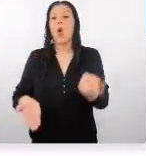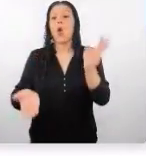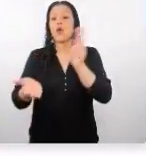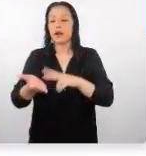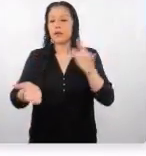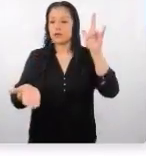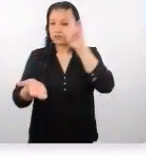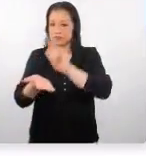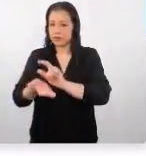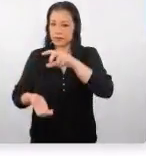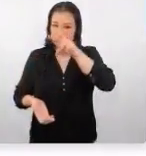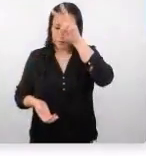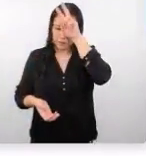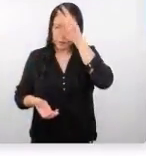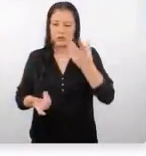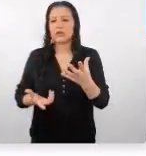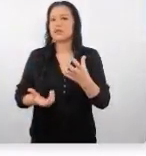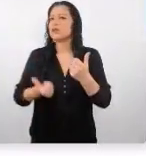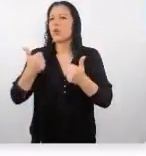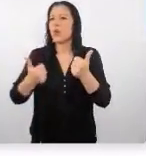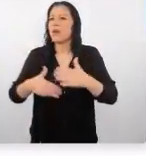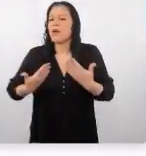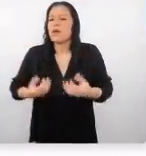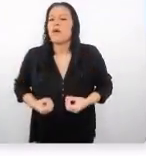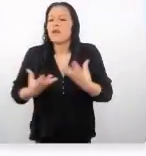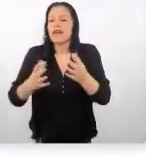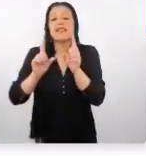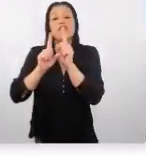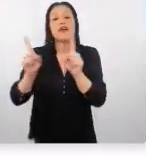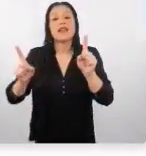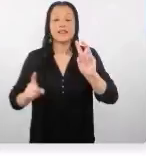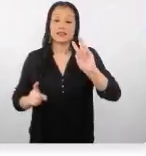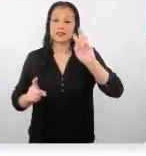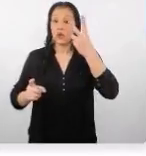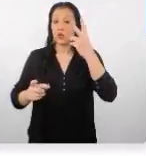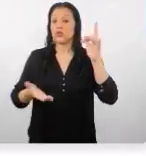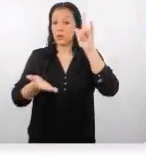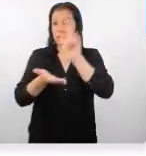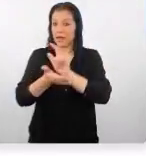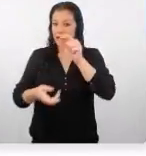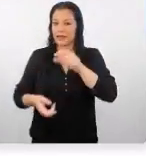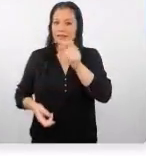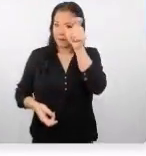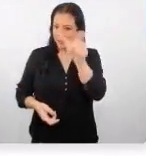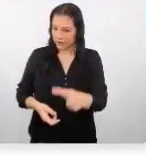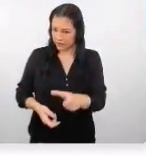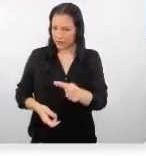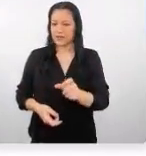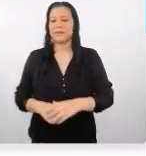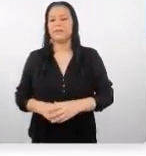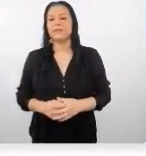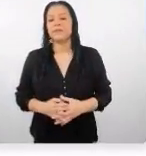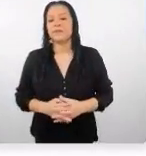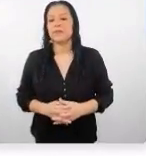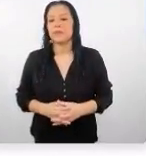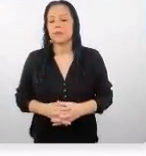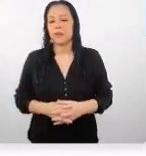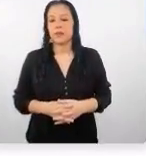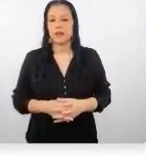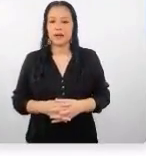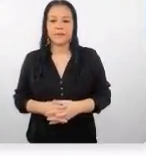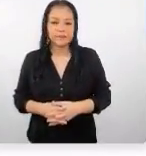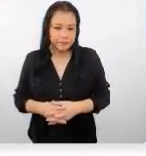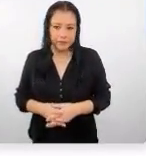destino, entonces ¿qué le podemos ofrecer distinto en la segunda visita a este turista? Vamos hablando de